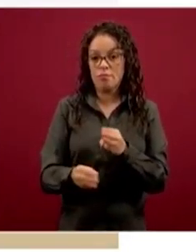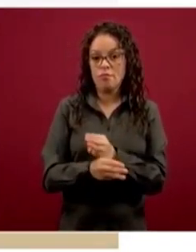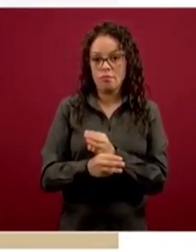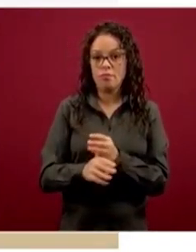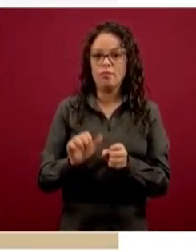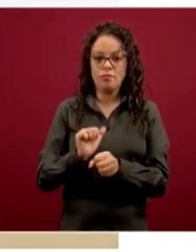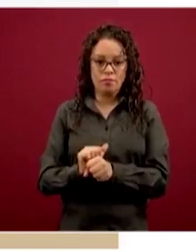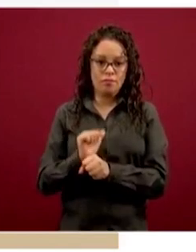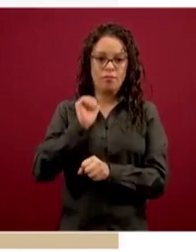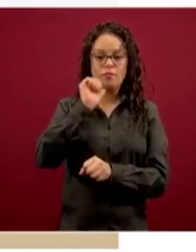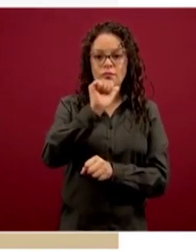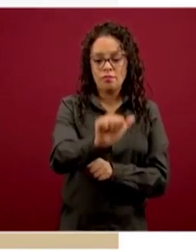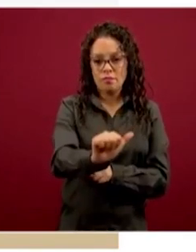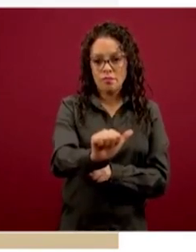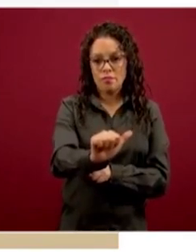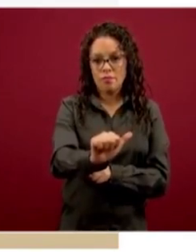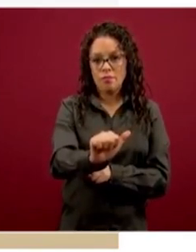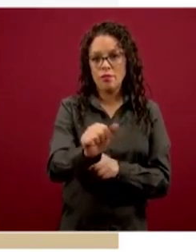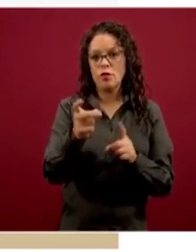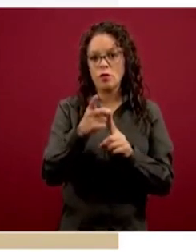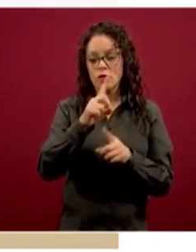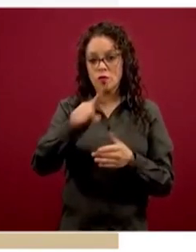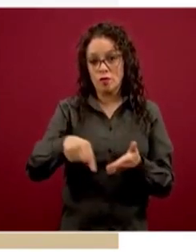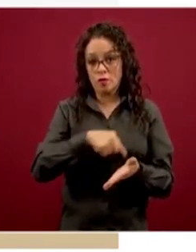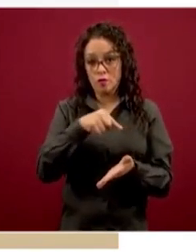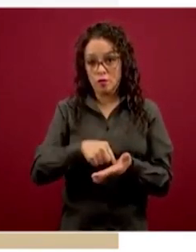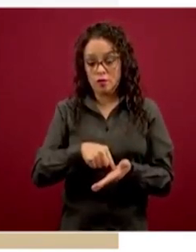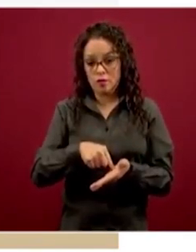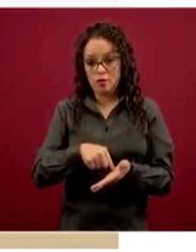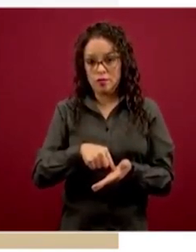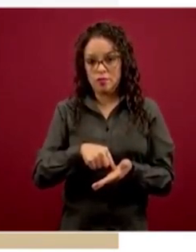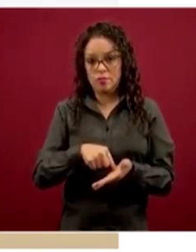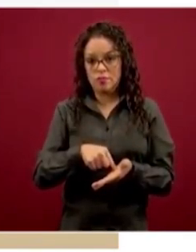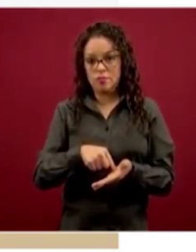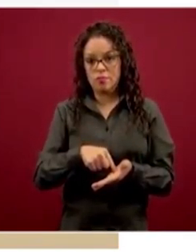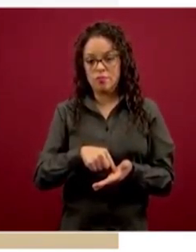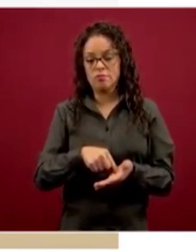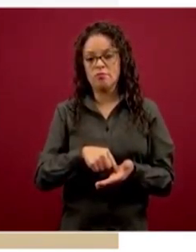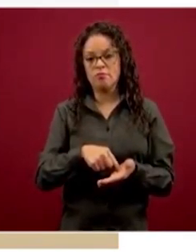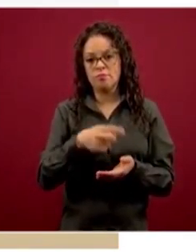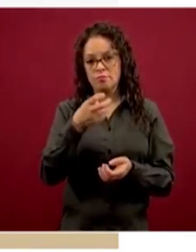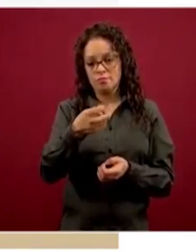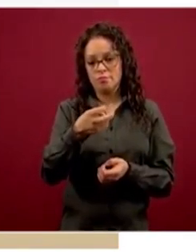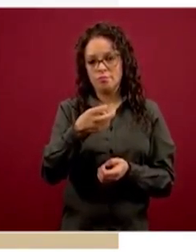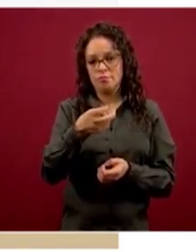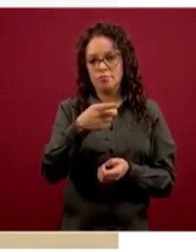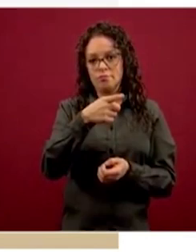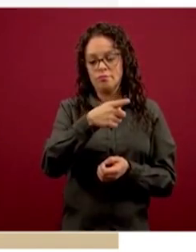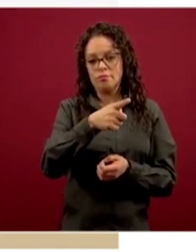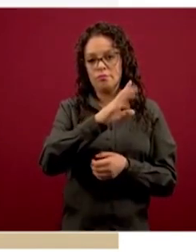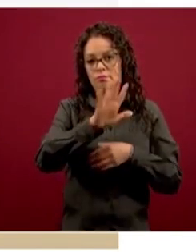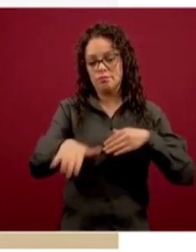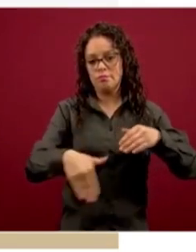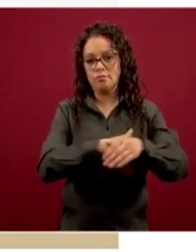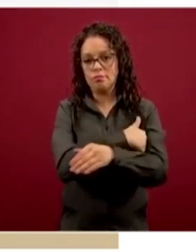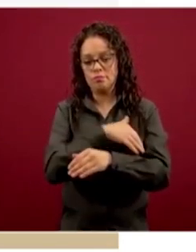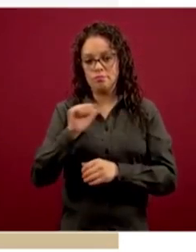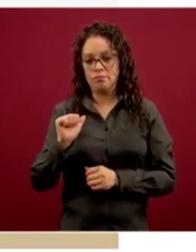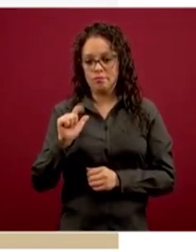que van de los almacenes centrales a los almacenes de las 35